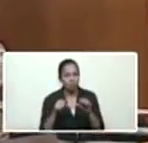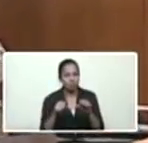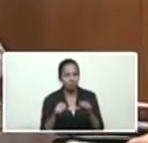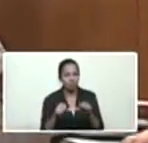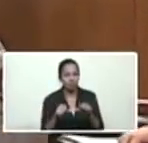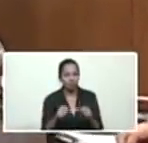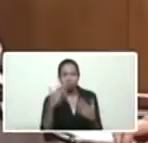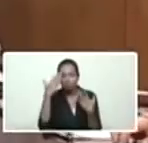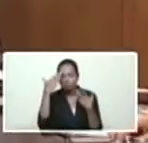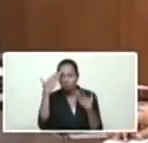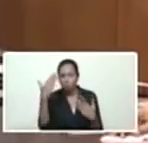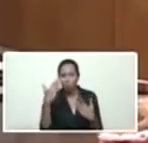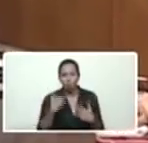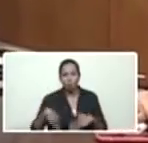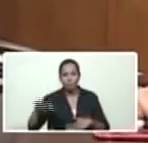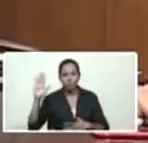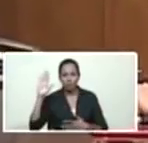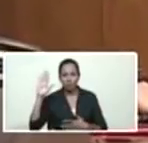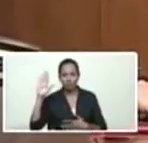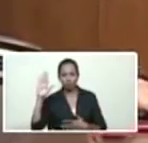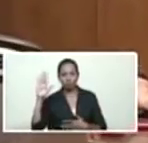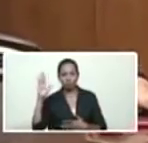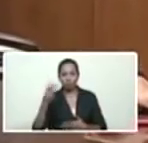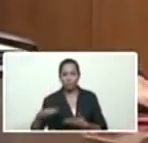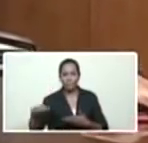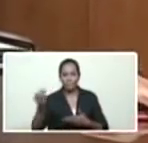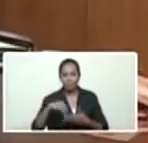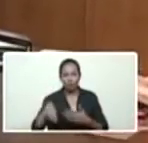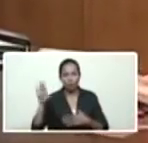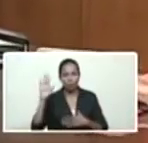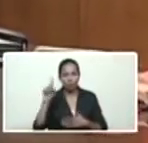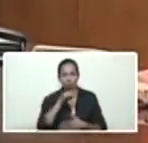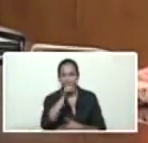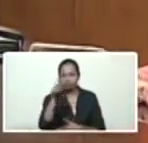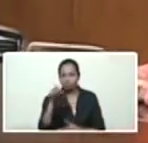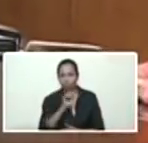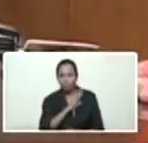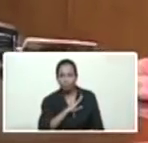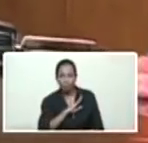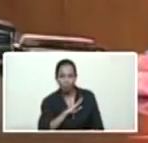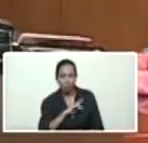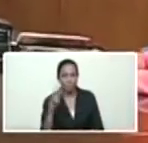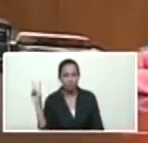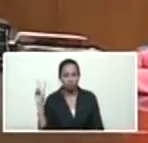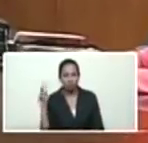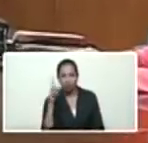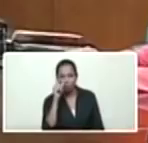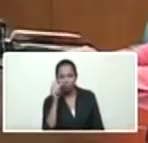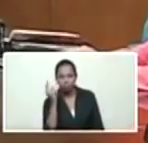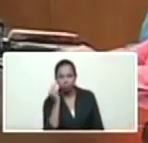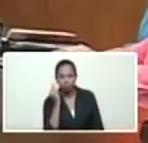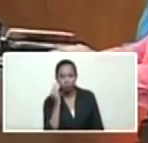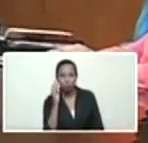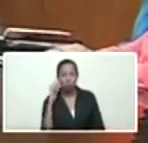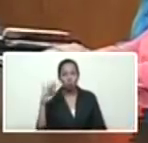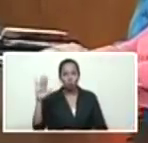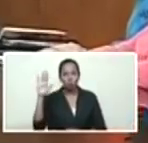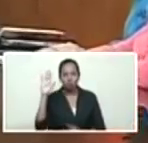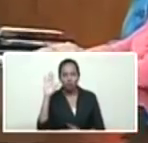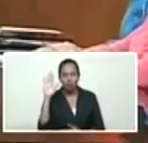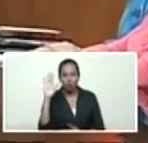un saludo comprometido de mayor compromiso de ustedes venezolanos y venezolanas un saludo